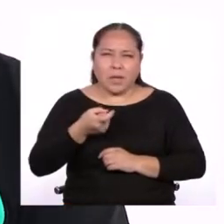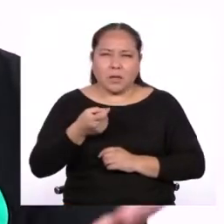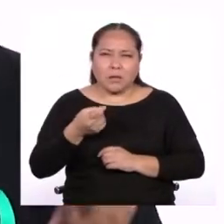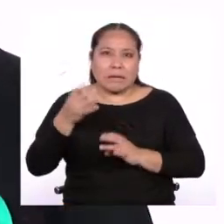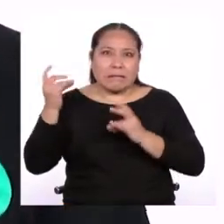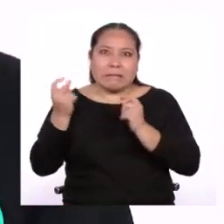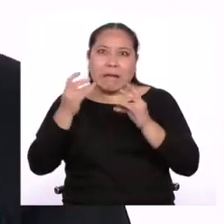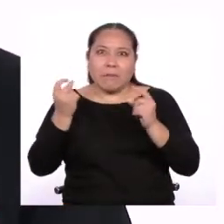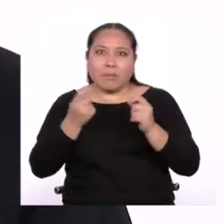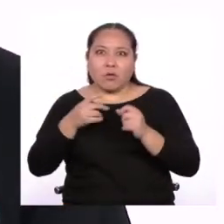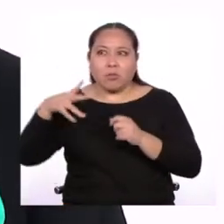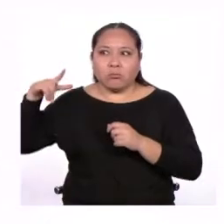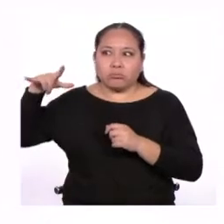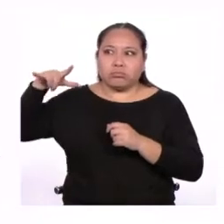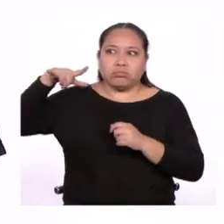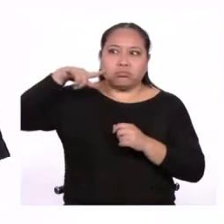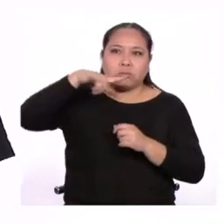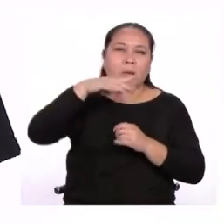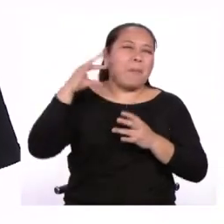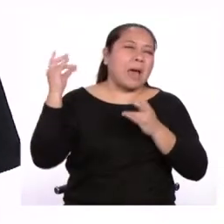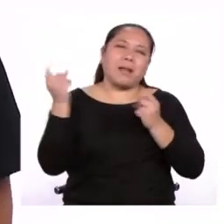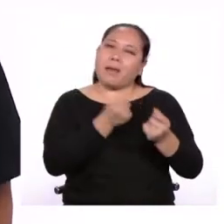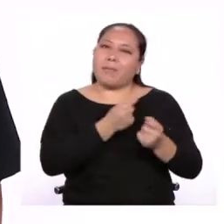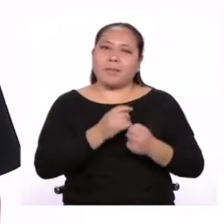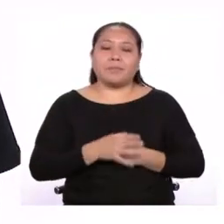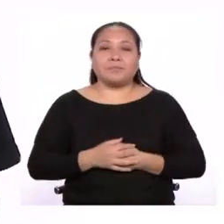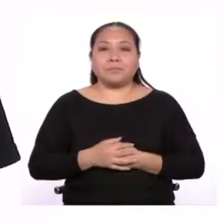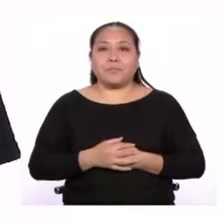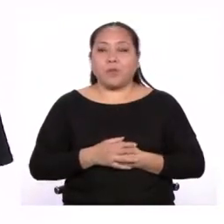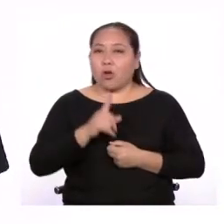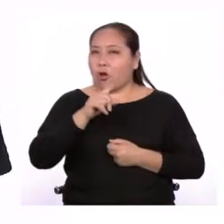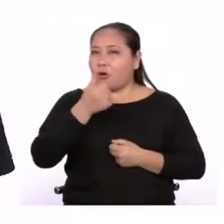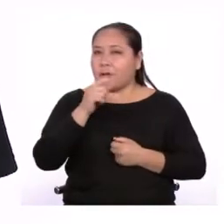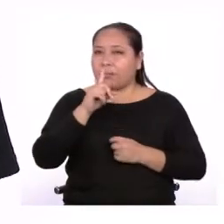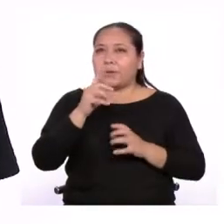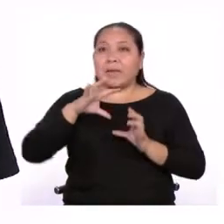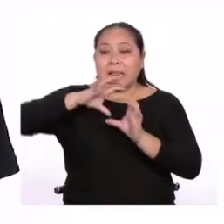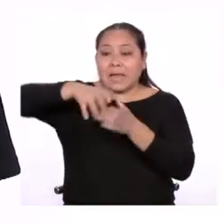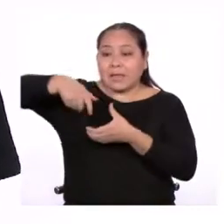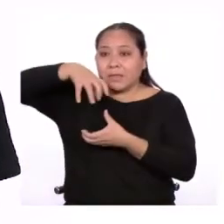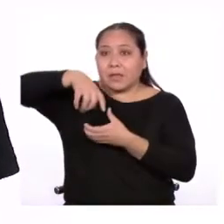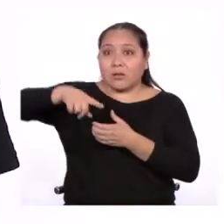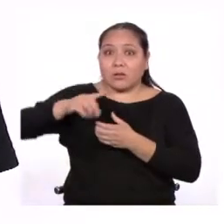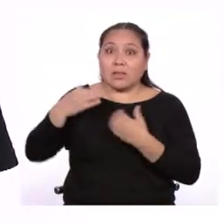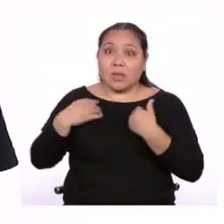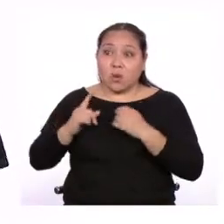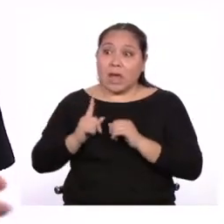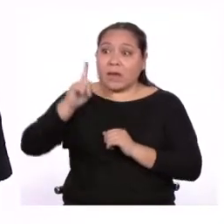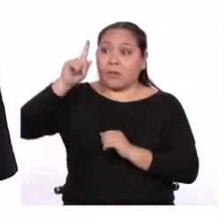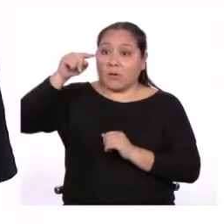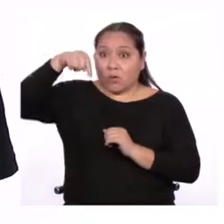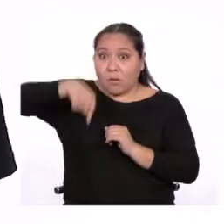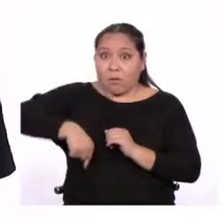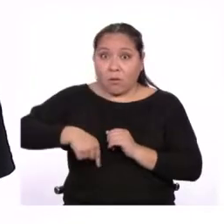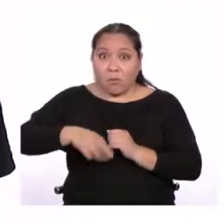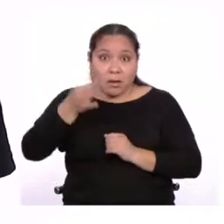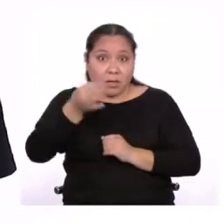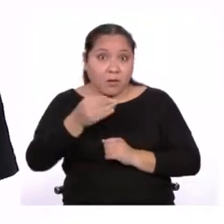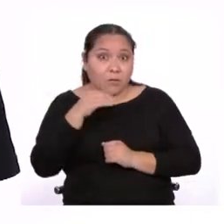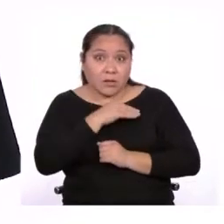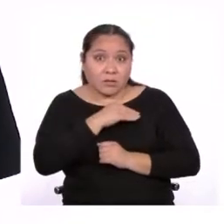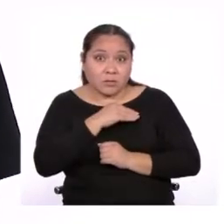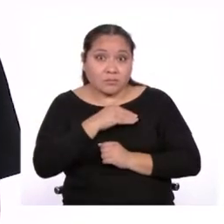la velocidad promedio de un avión. A ver, una preguntita más. La Tierra tiene una arriba y una abajo. ¿Verdadero o falso?